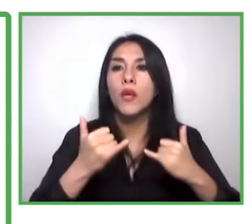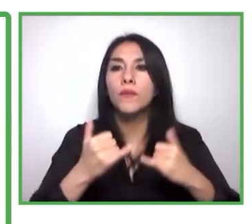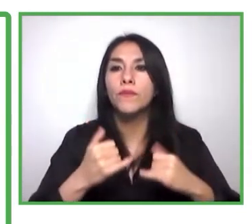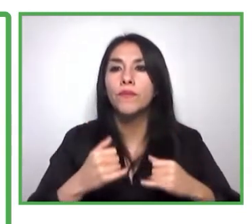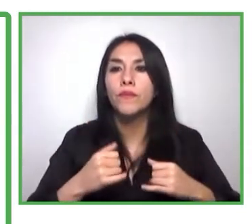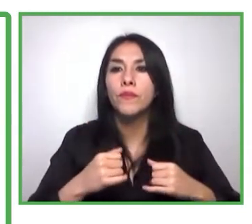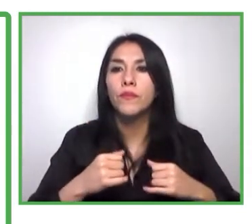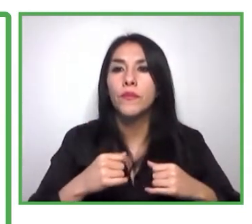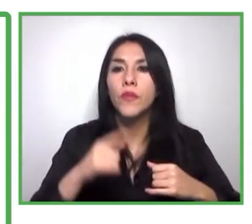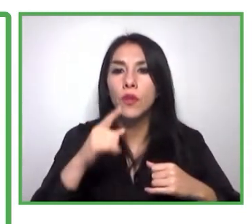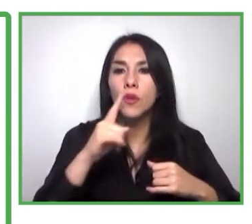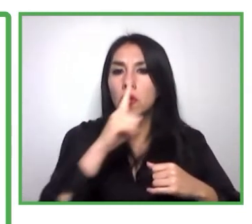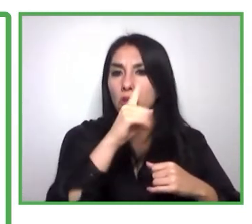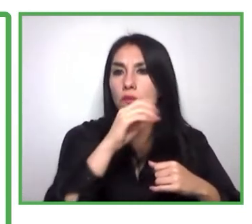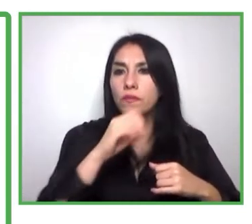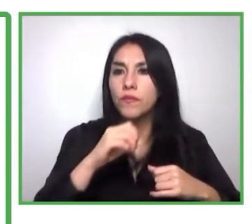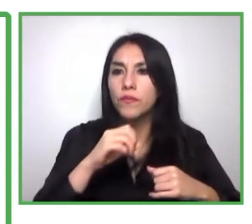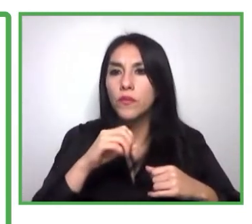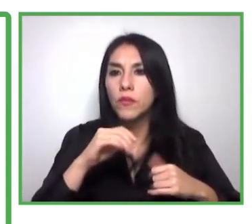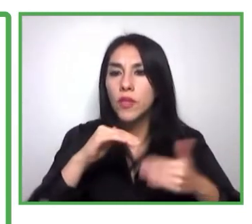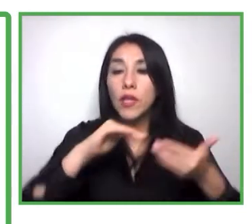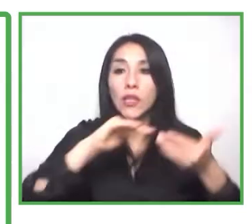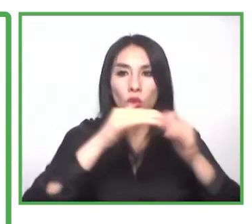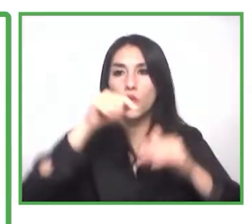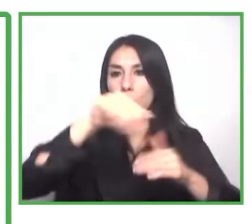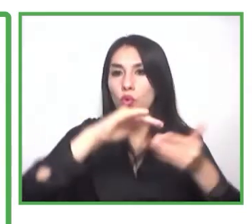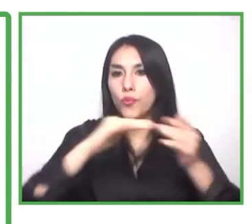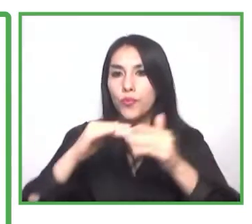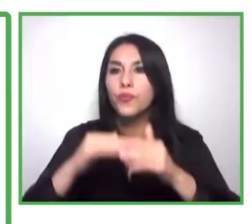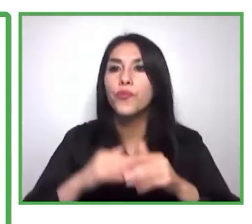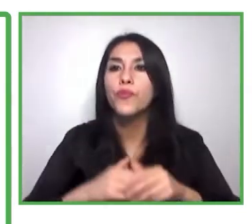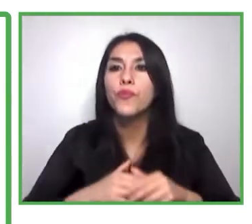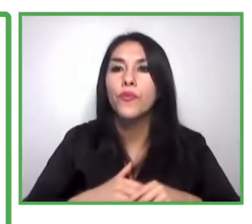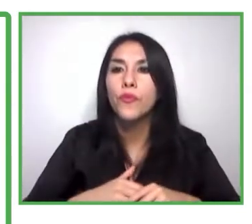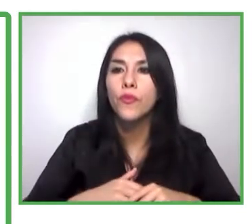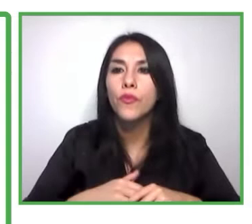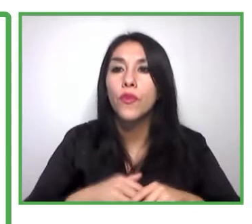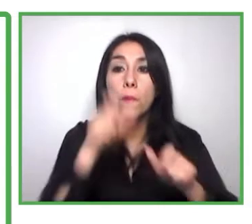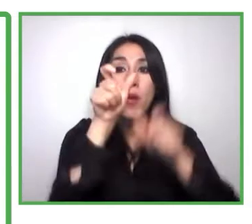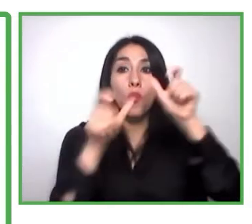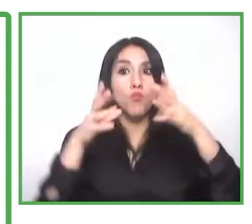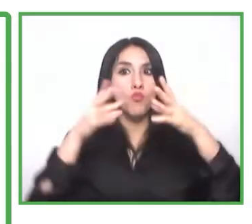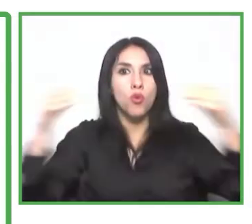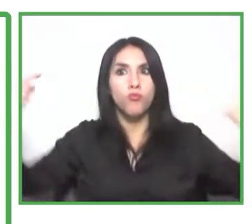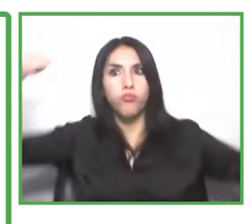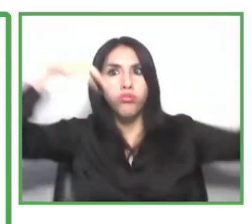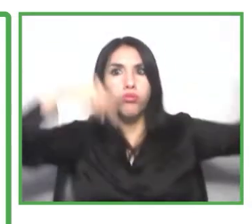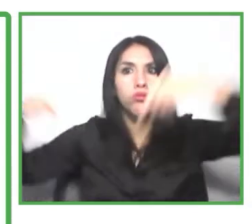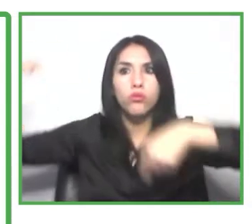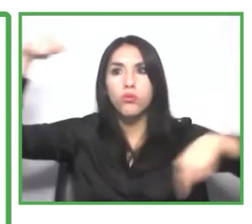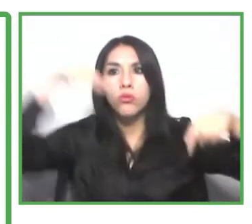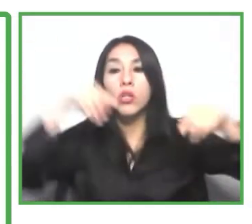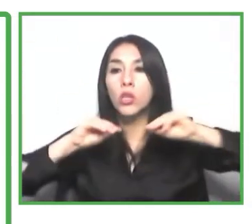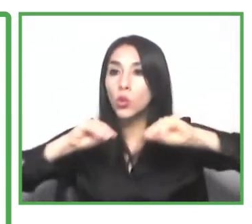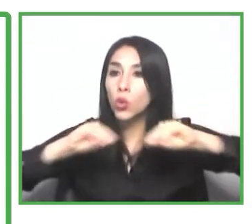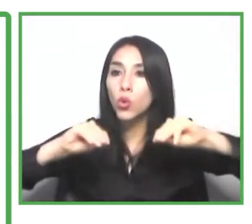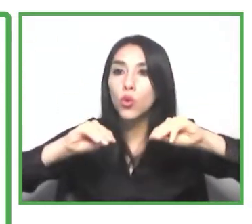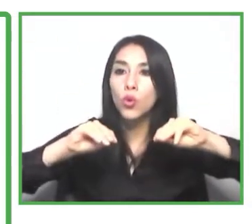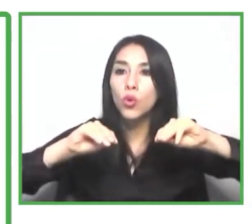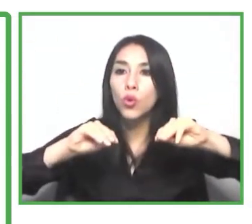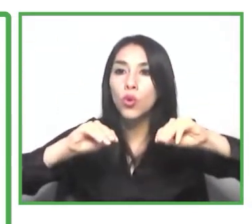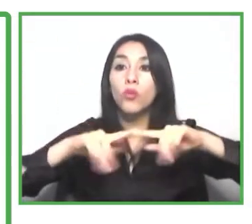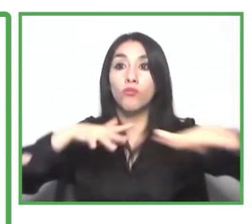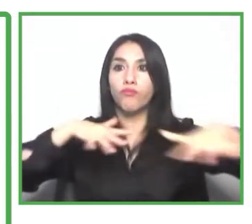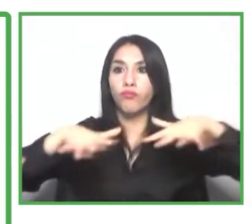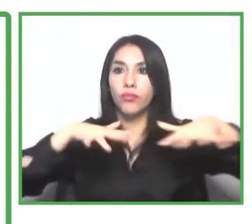ilimitada, van zona de capacitaciones, de productos y servicios. Y por supuesto, este congreso que les mencionaba, junto a